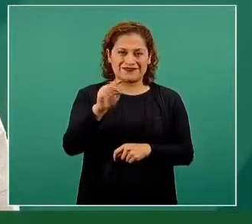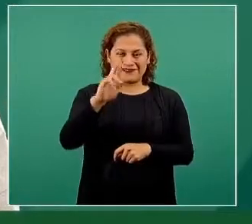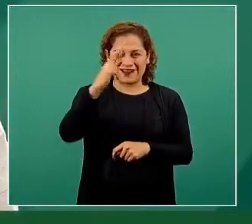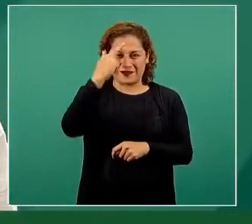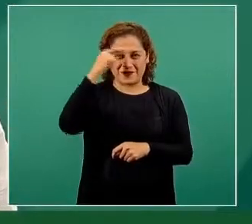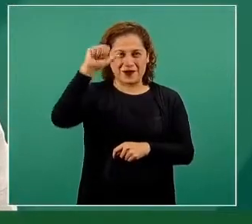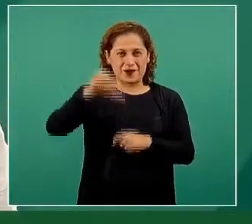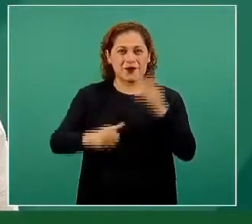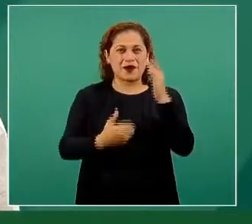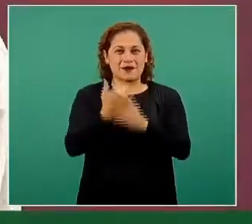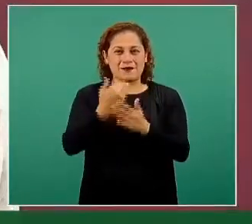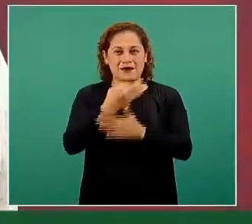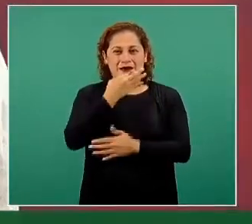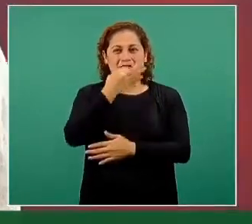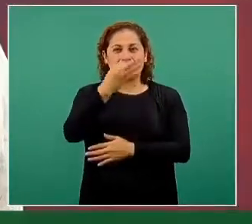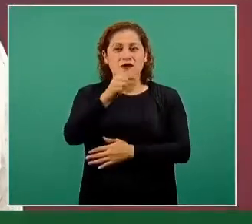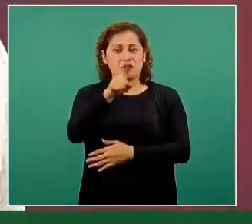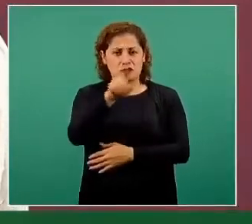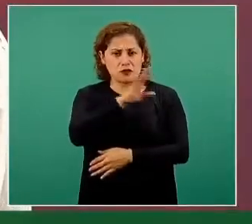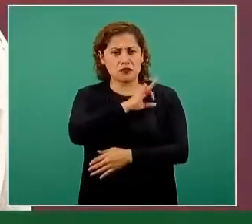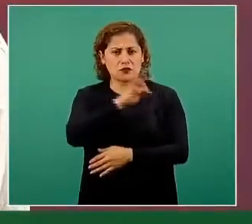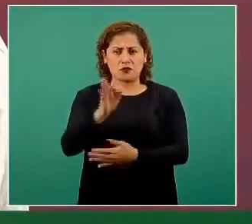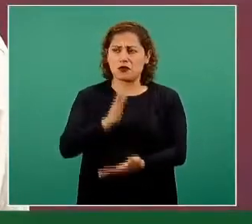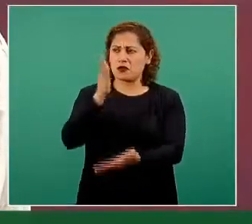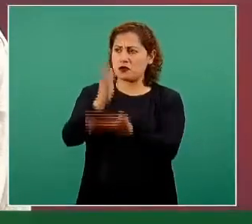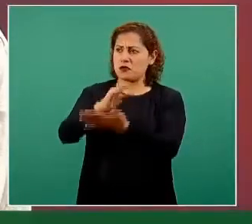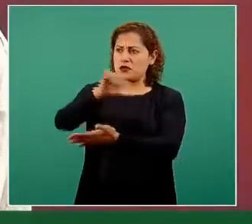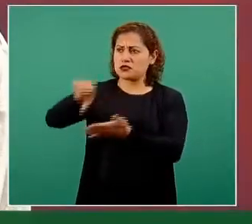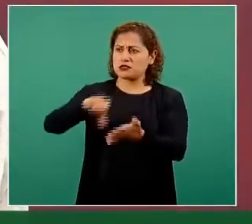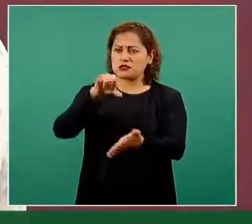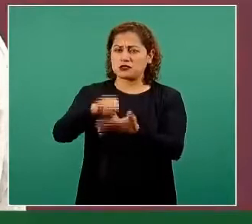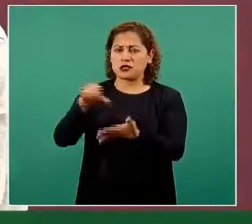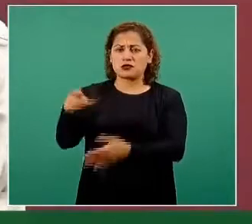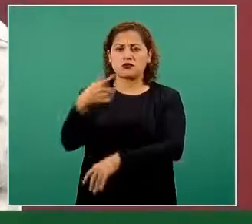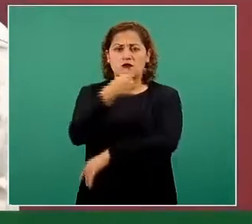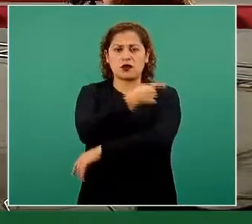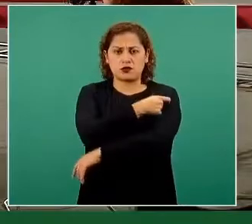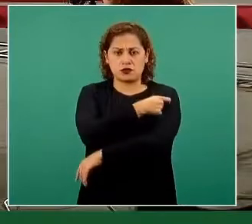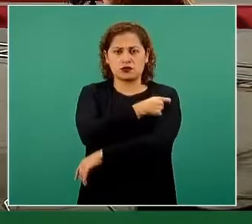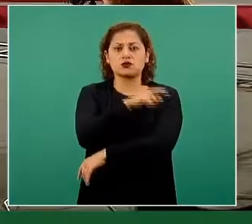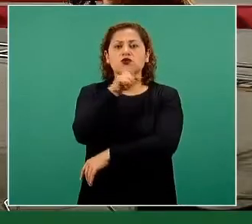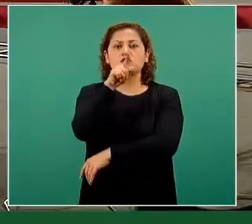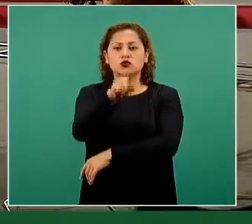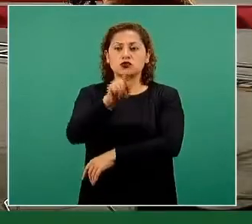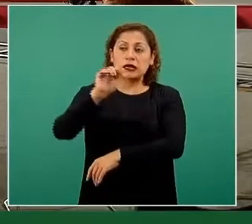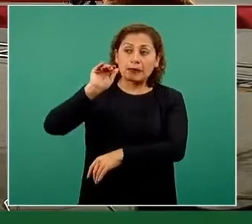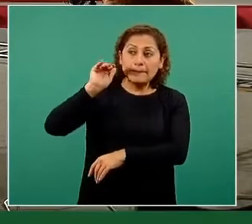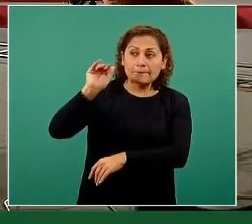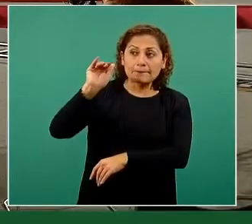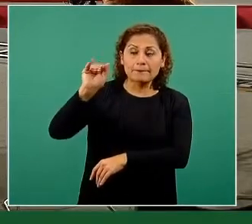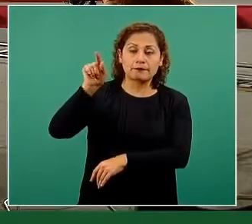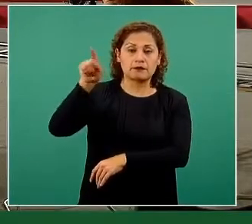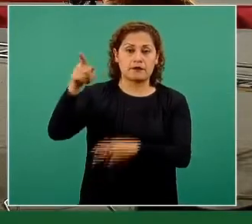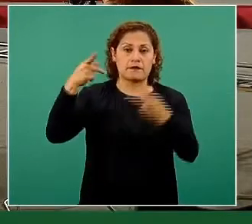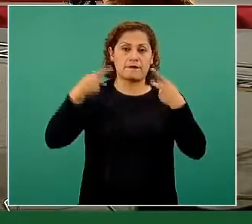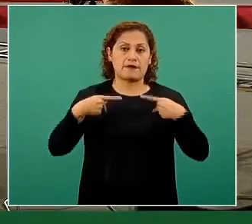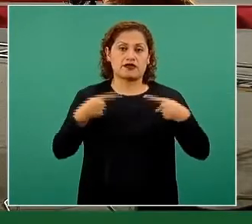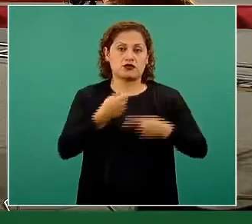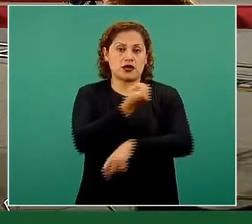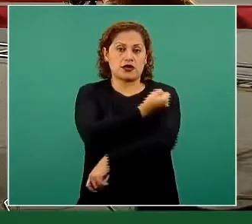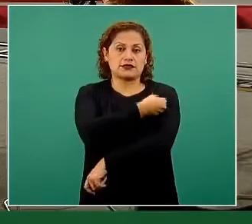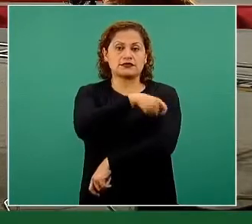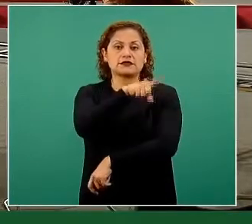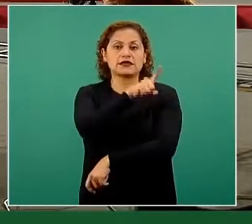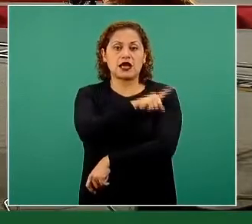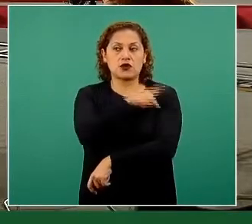esta mañana, usted se puede acercar a un centro de vacunación, asegúrese de hablar con el personal de salud del centro de vacunación,